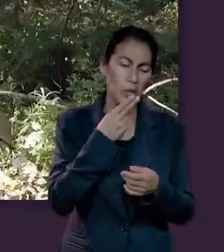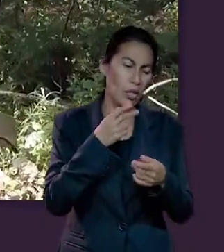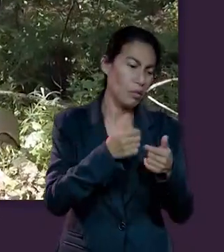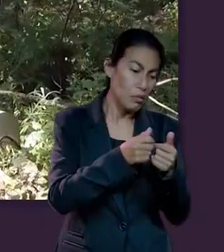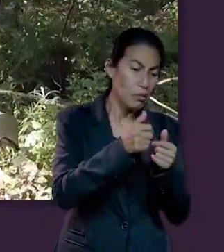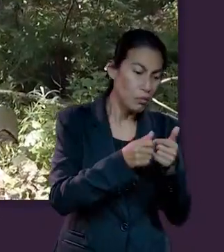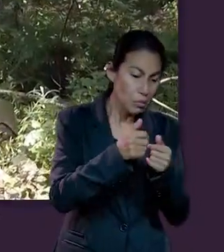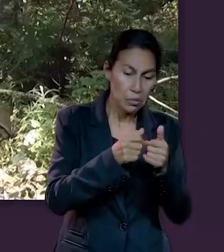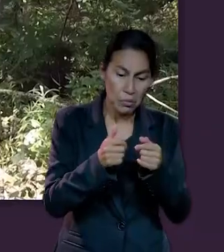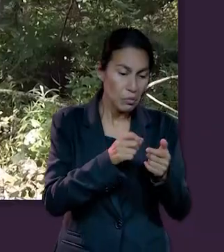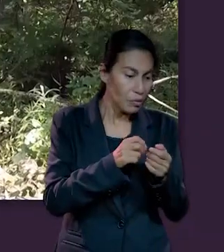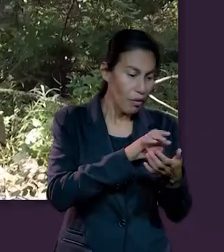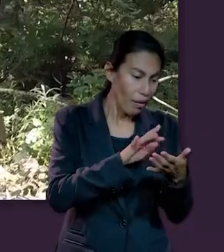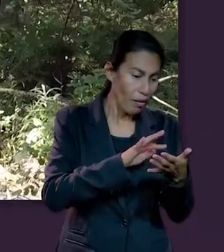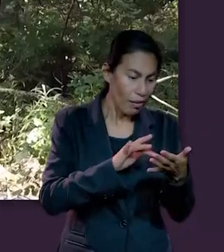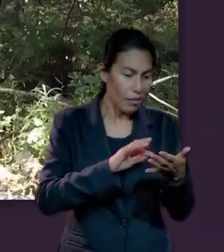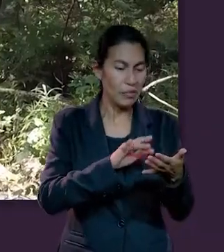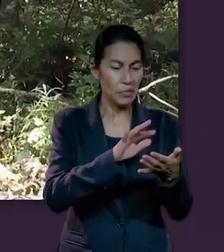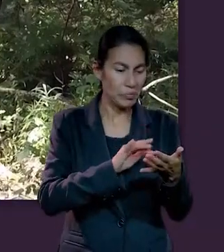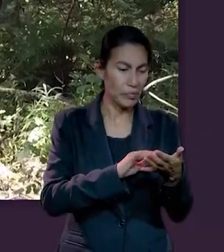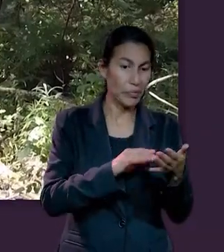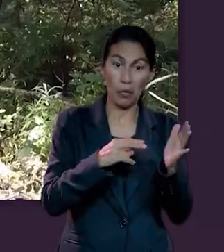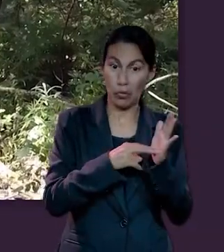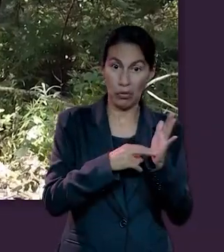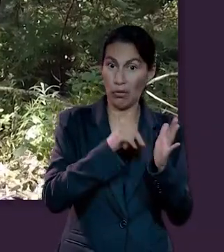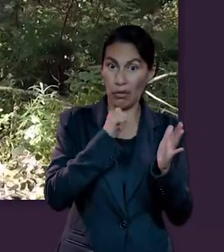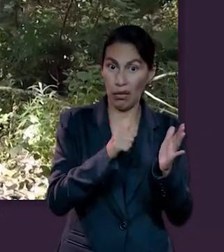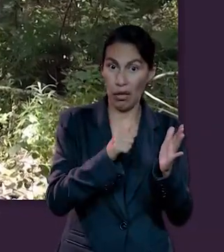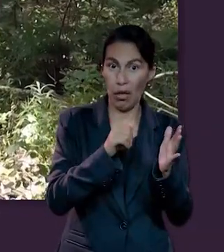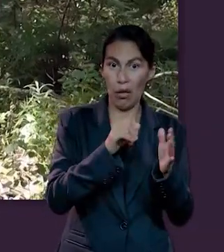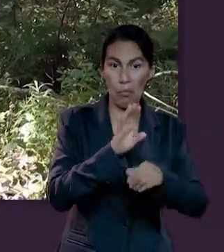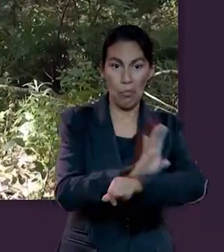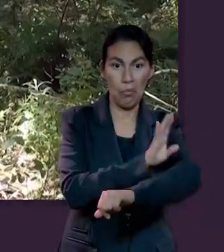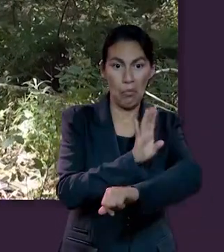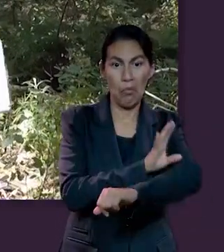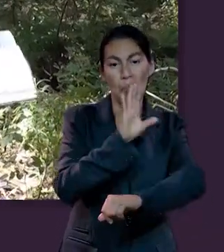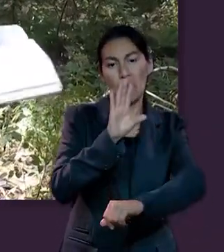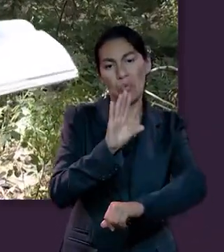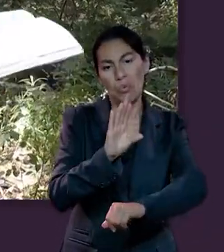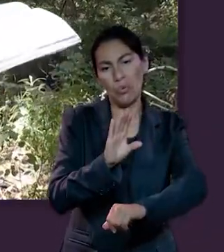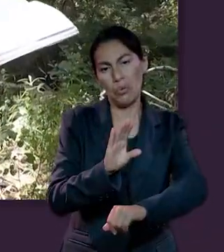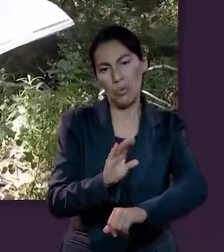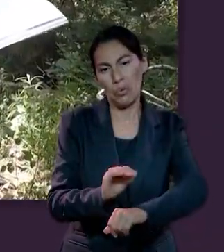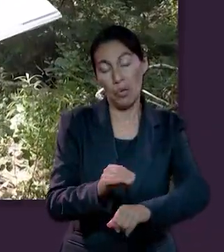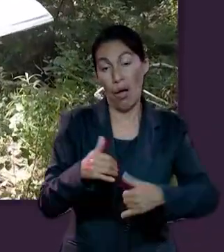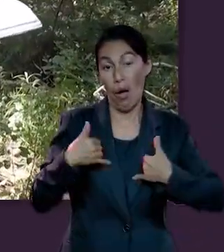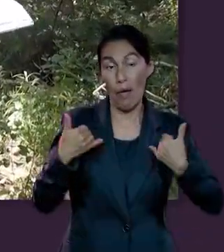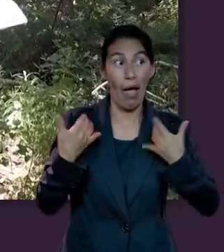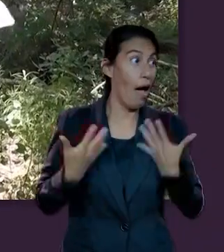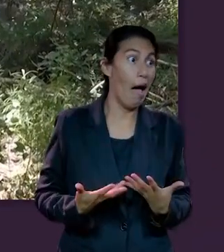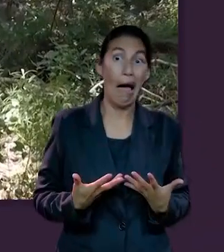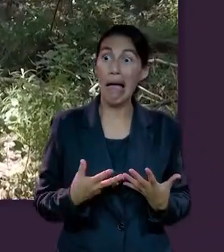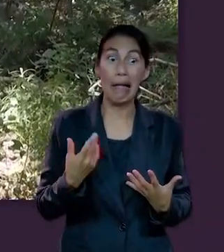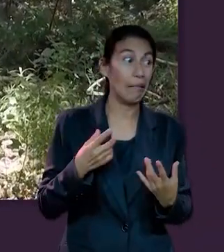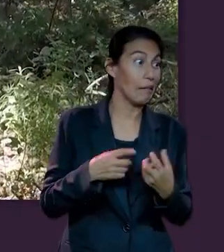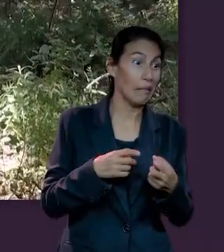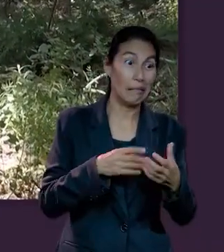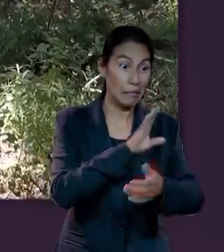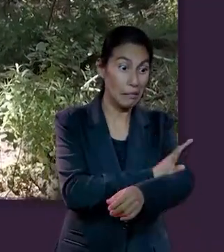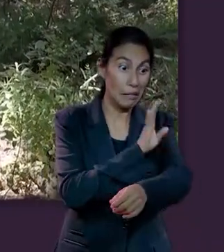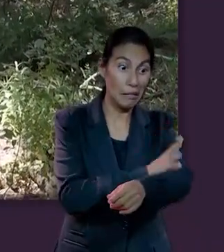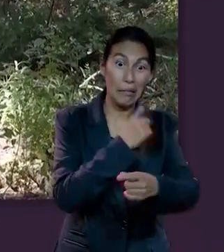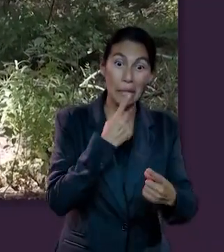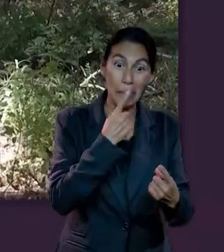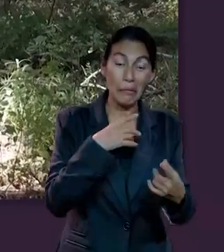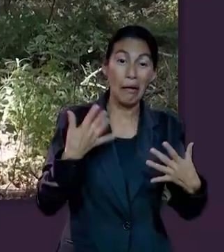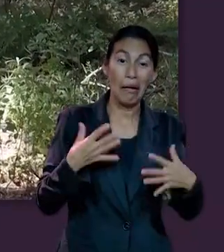suce y suce y suce, pero no lo vuelves a conectar a la corriente, pues se descarga. Y los jóvenes se aterran